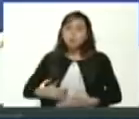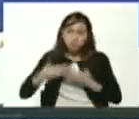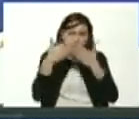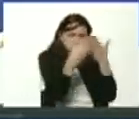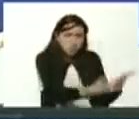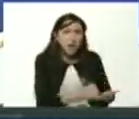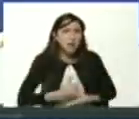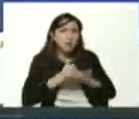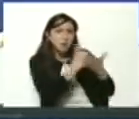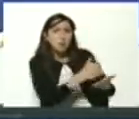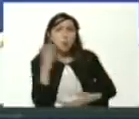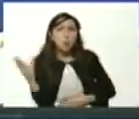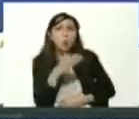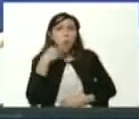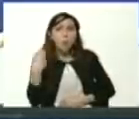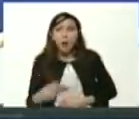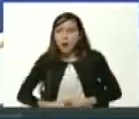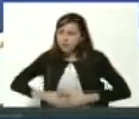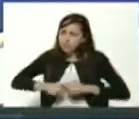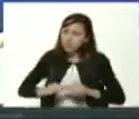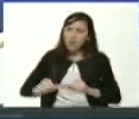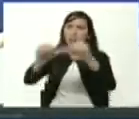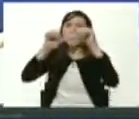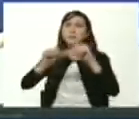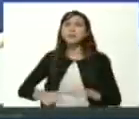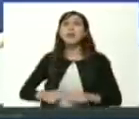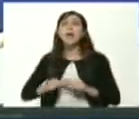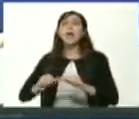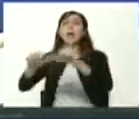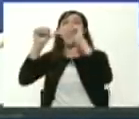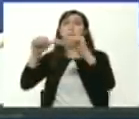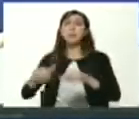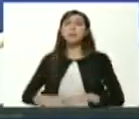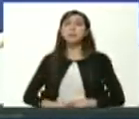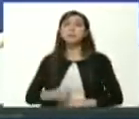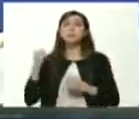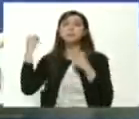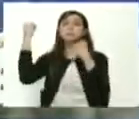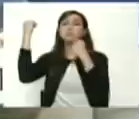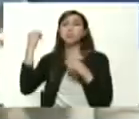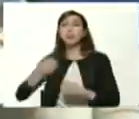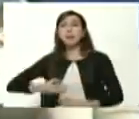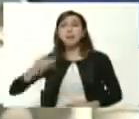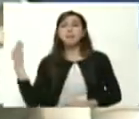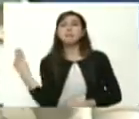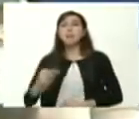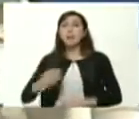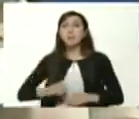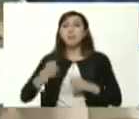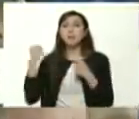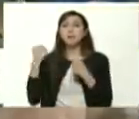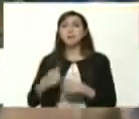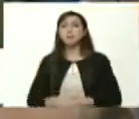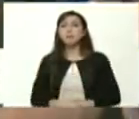la juventud colombiana adelante adelante siempre adelante